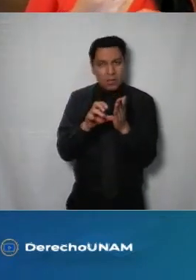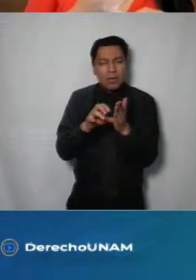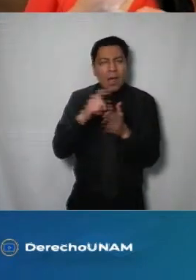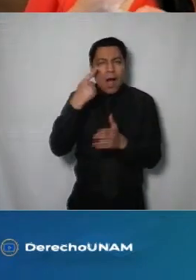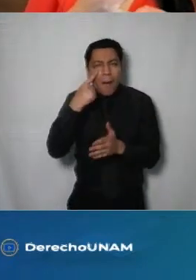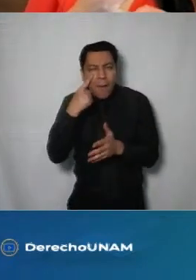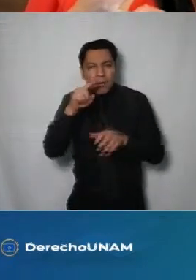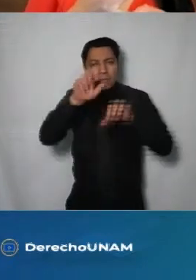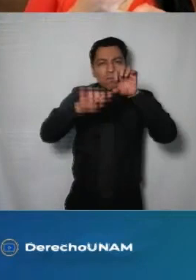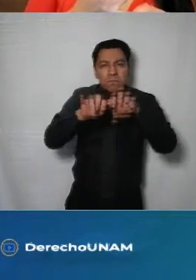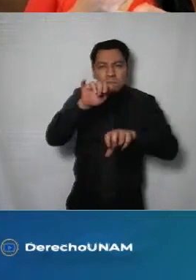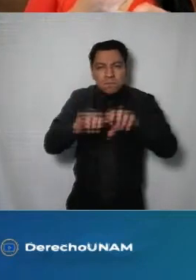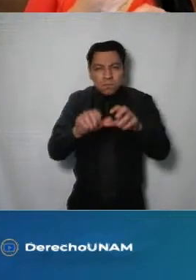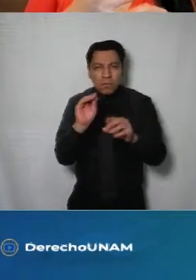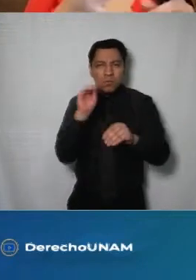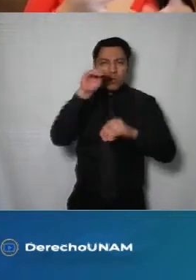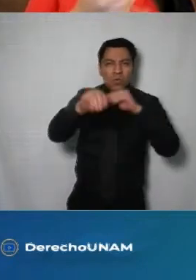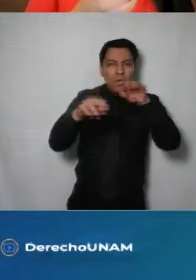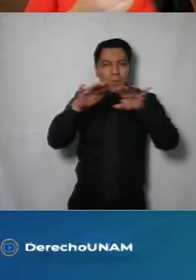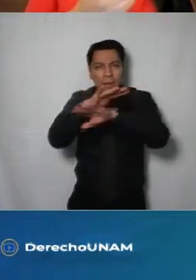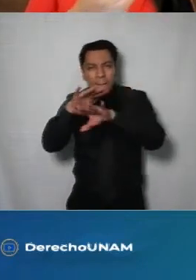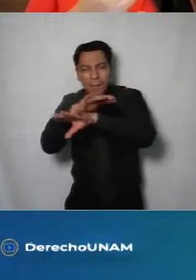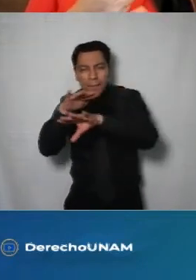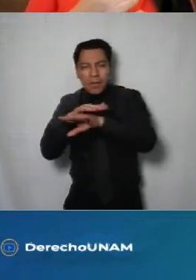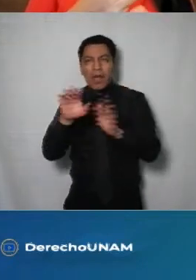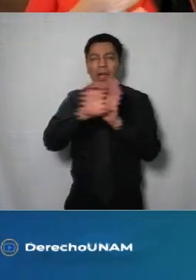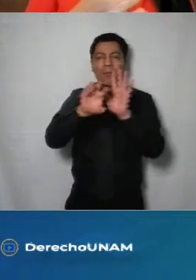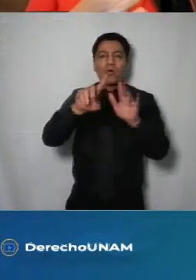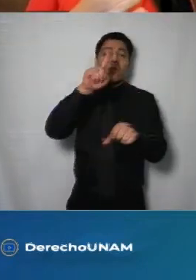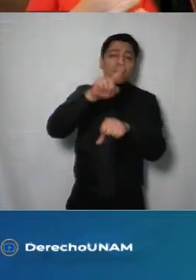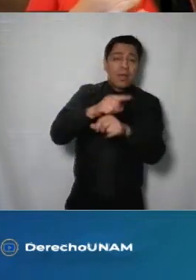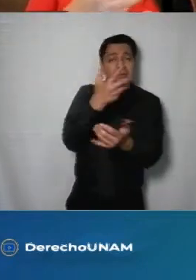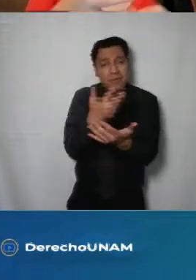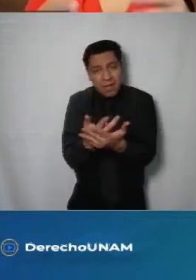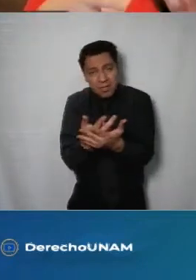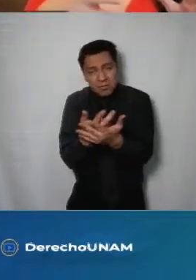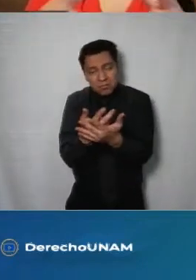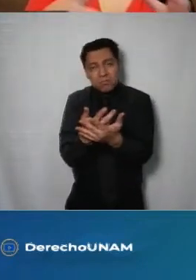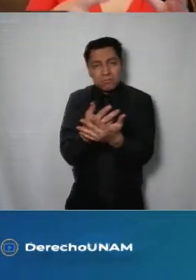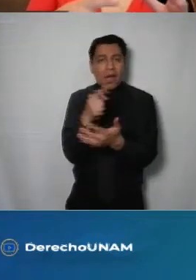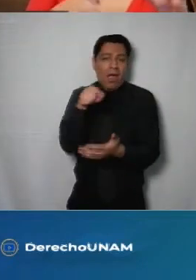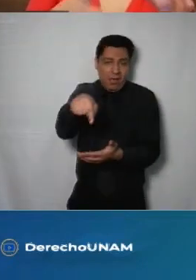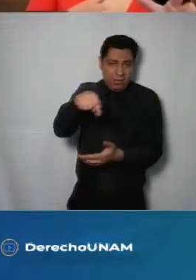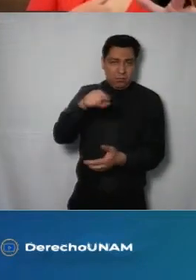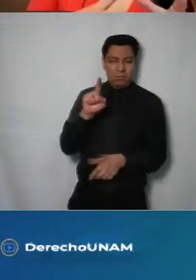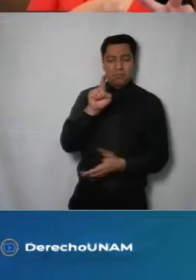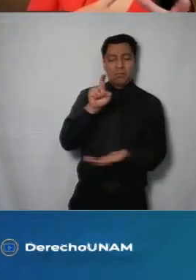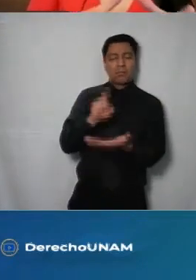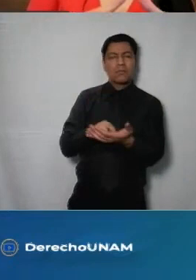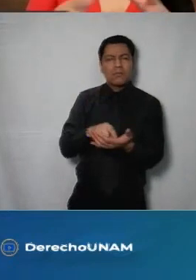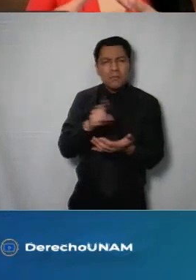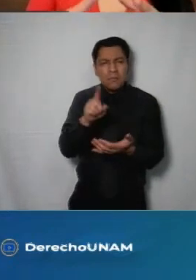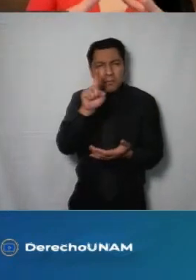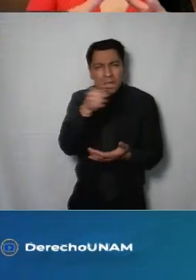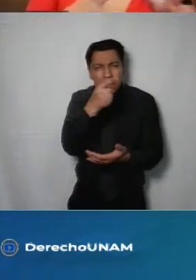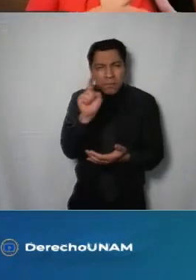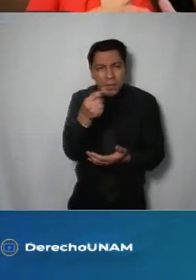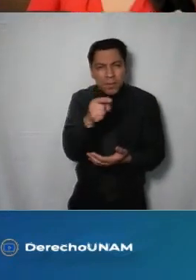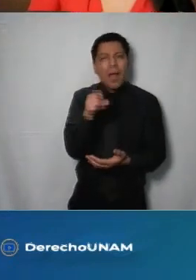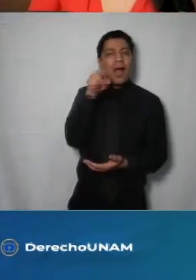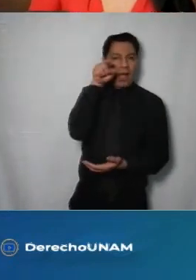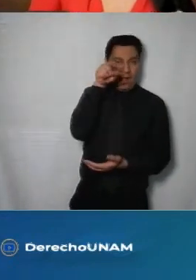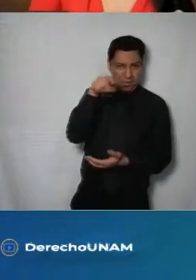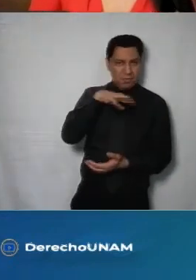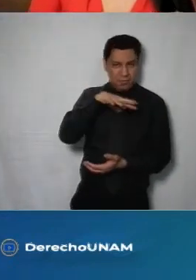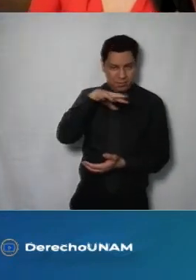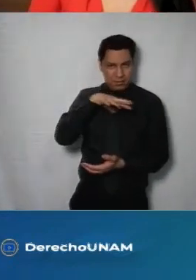configurar los días inhábiles por ejemplo por cada sujeto obligado y nos permite que lleven ellos también un control de los tiempos de